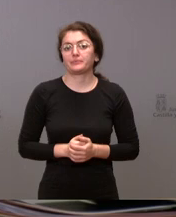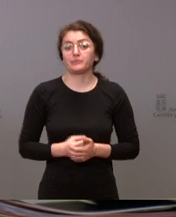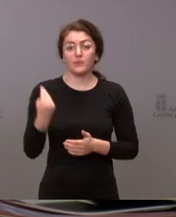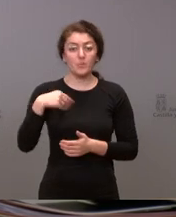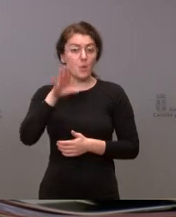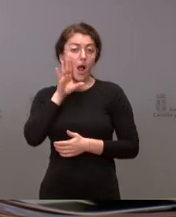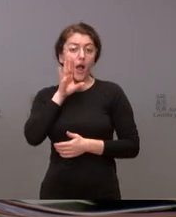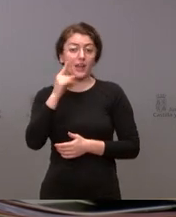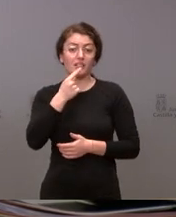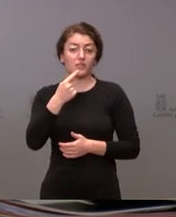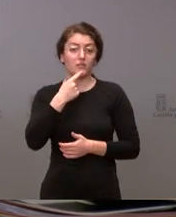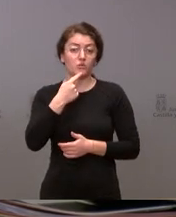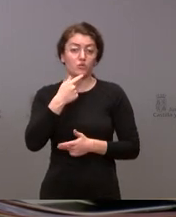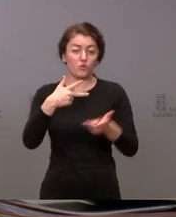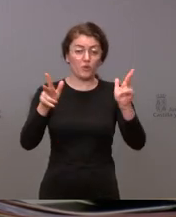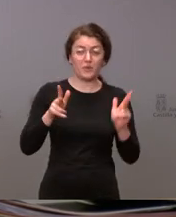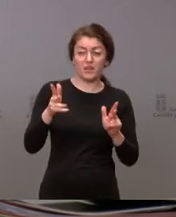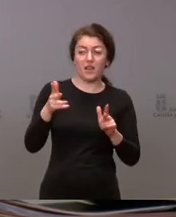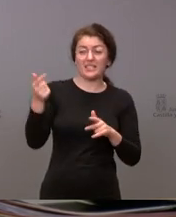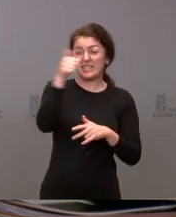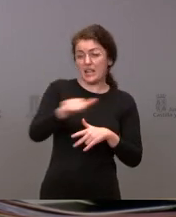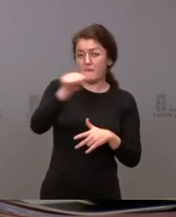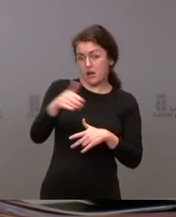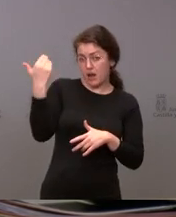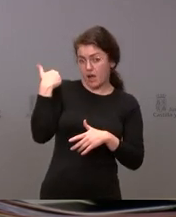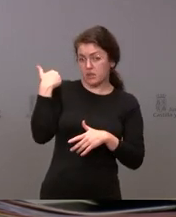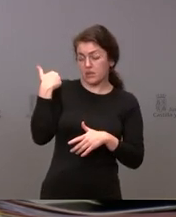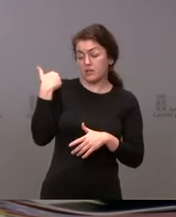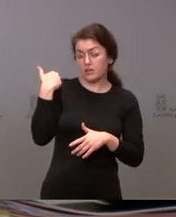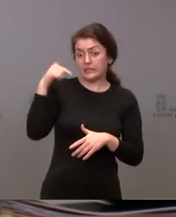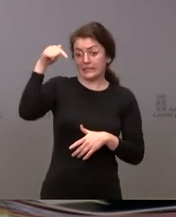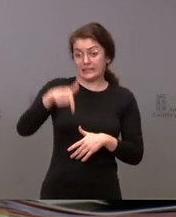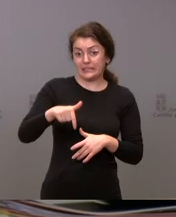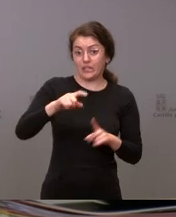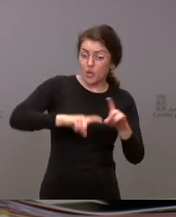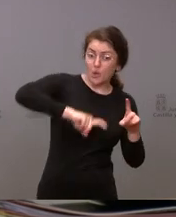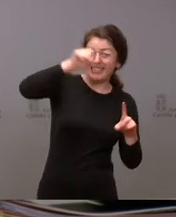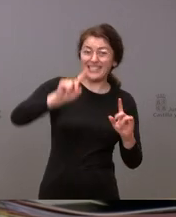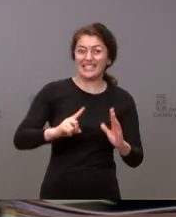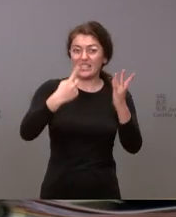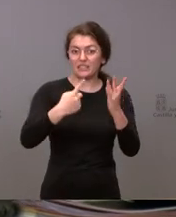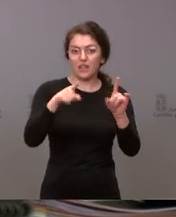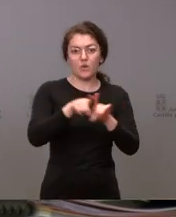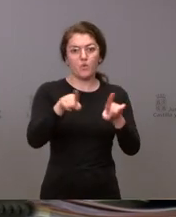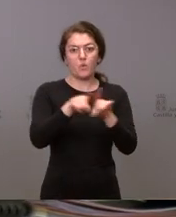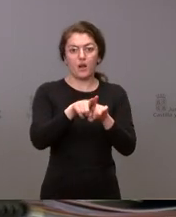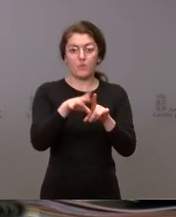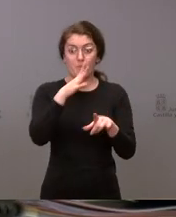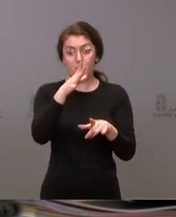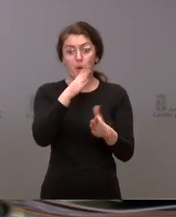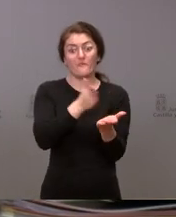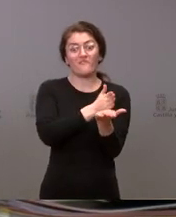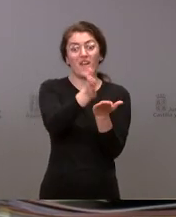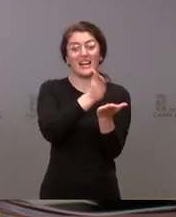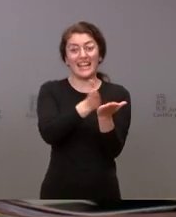diciendo en comparecencias en semanas anteriores, esta sexta onda está caracterizada por la convivencia, la coexistencia de